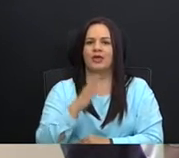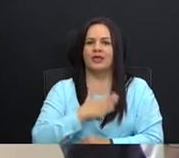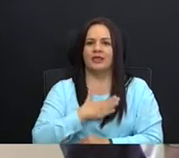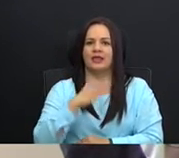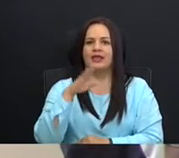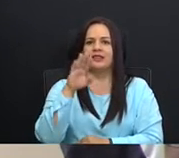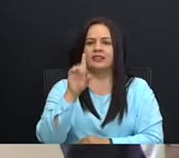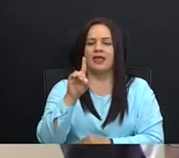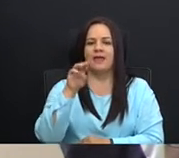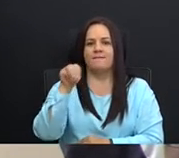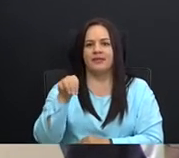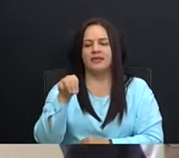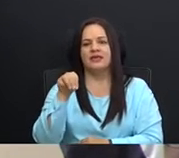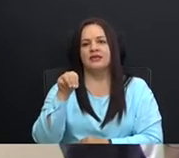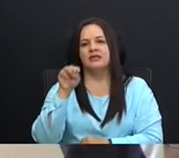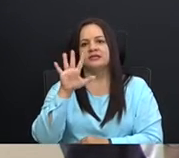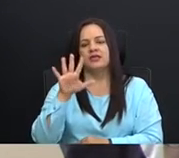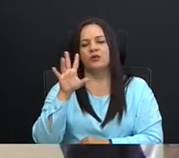DM578, 2019.